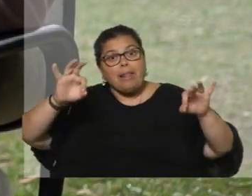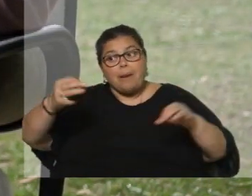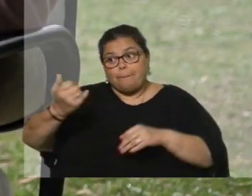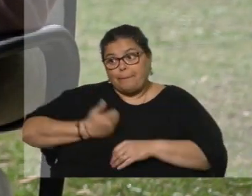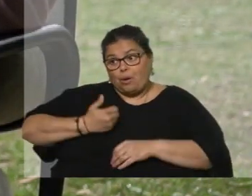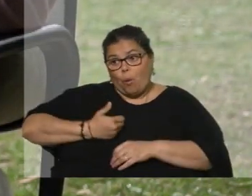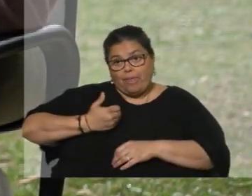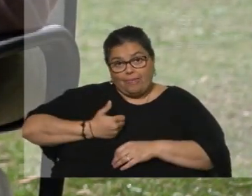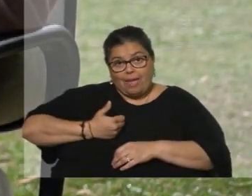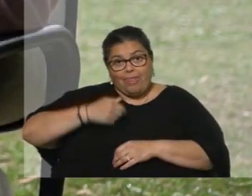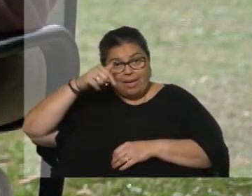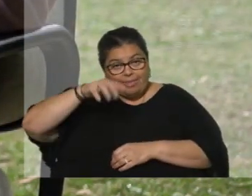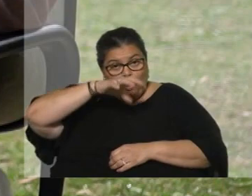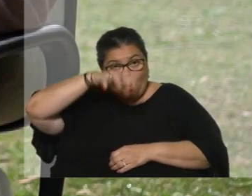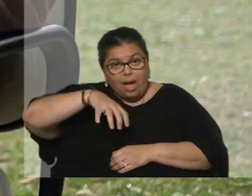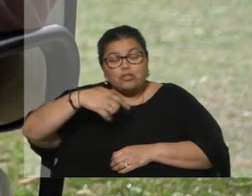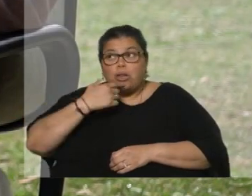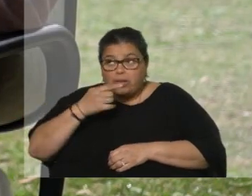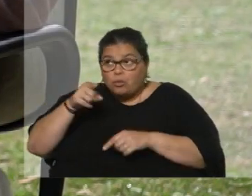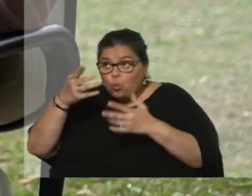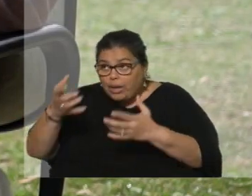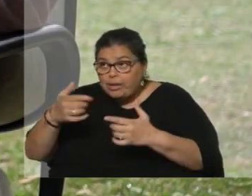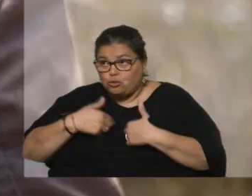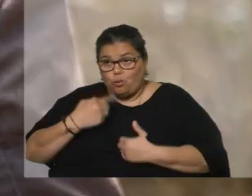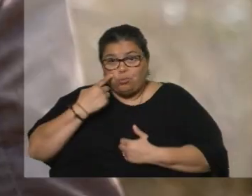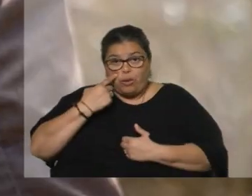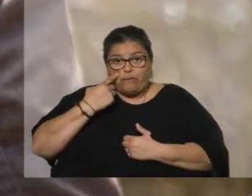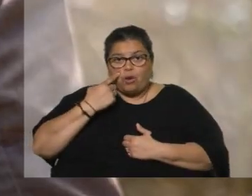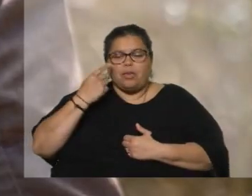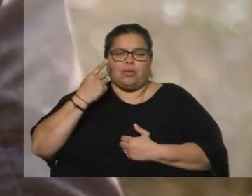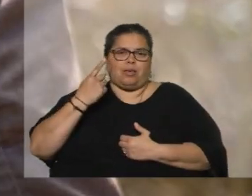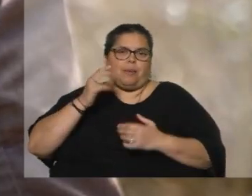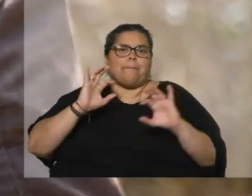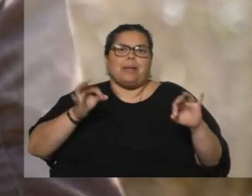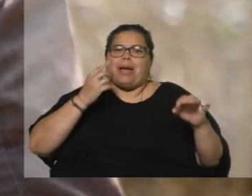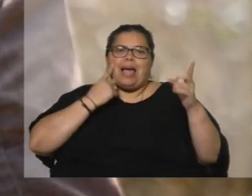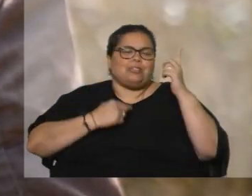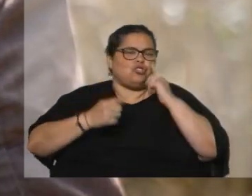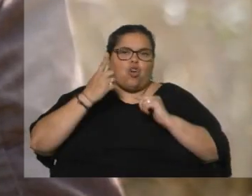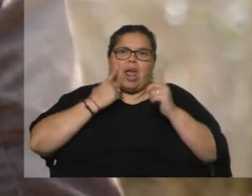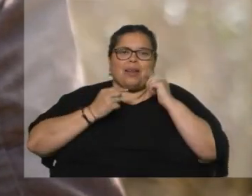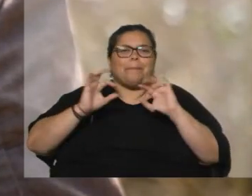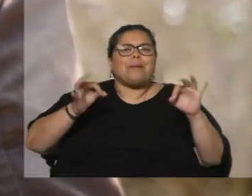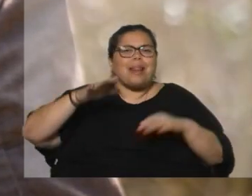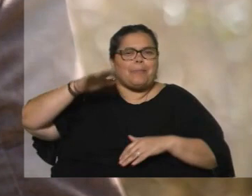si vos querés, lo intento. Y se puso a llorar y me tocó el alma, mi hermana menor.